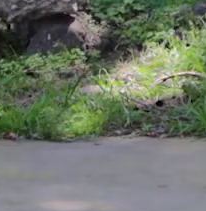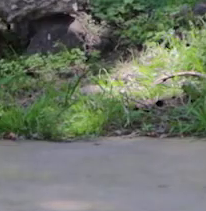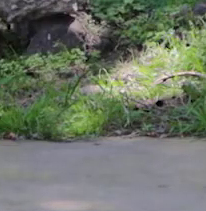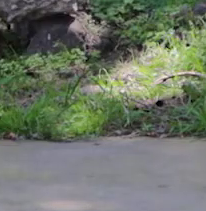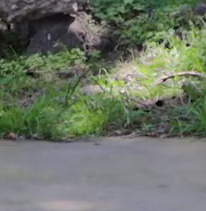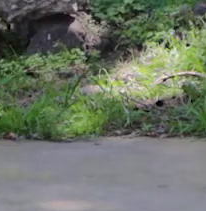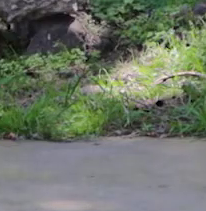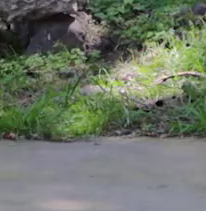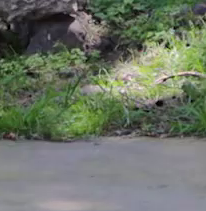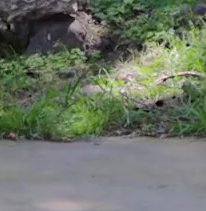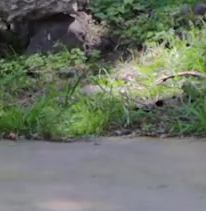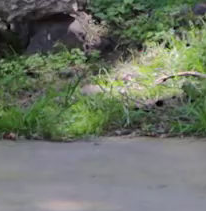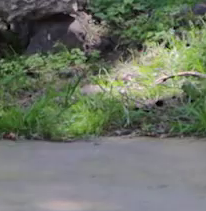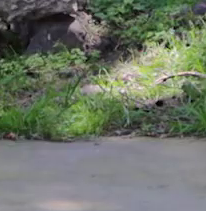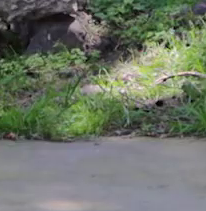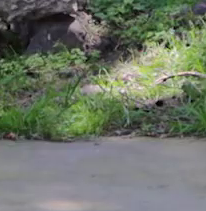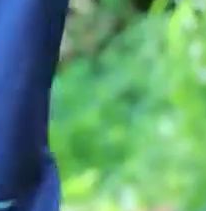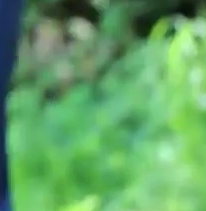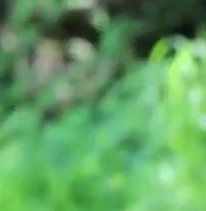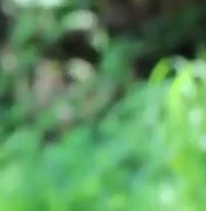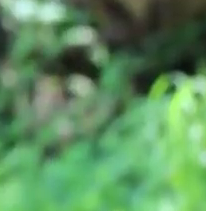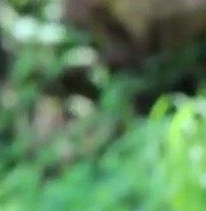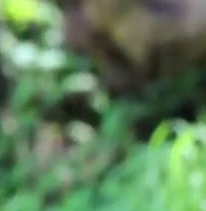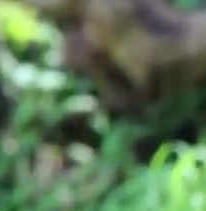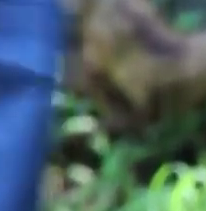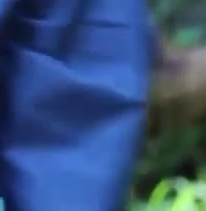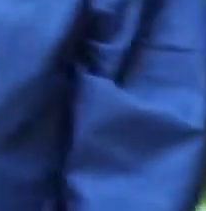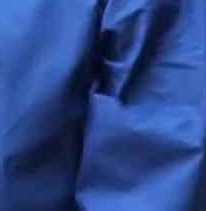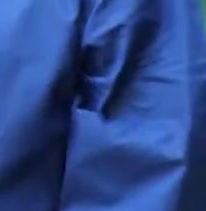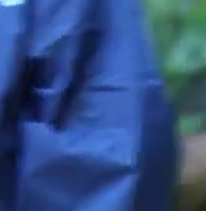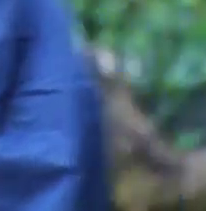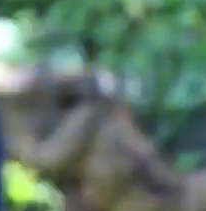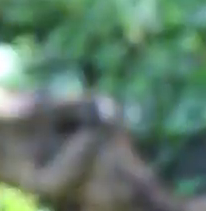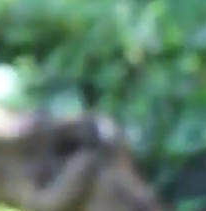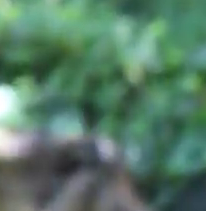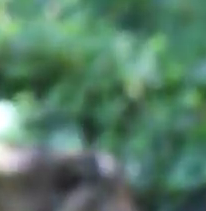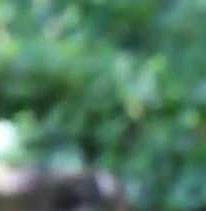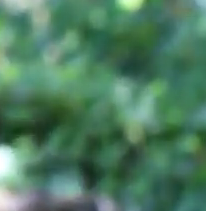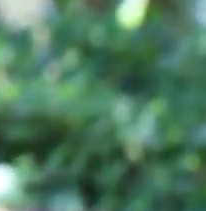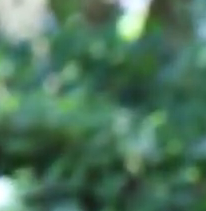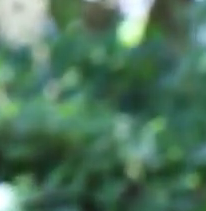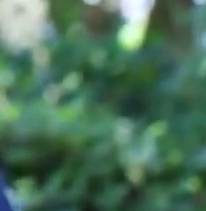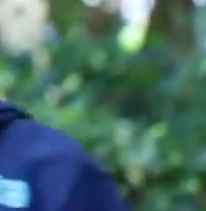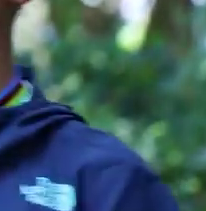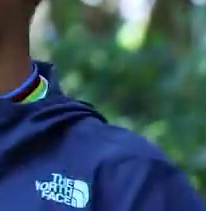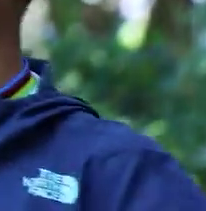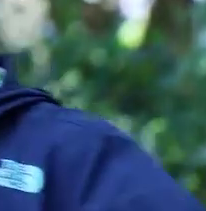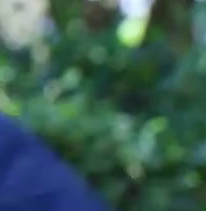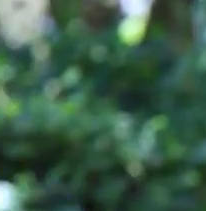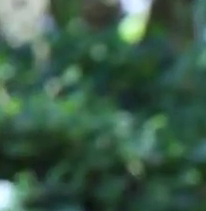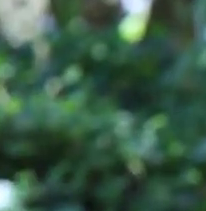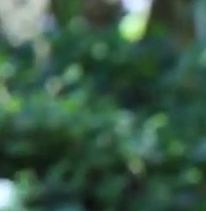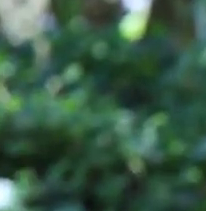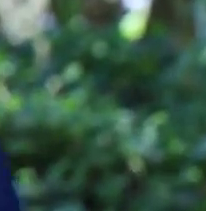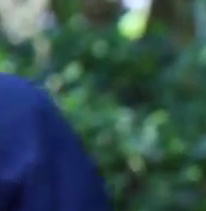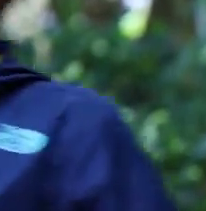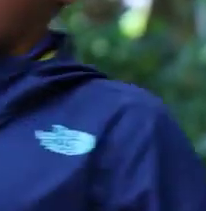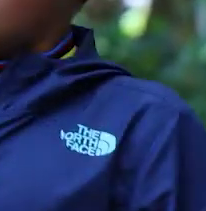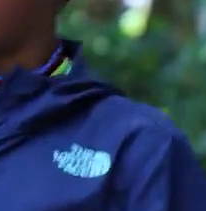Descansamos. Movemos nuestros piecitos. Los pies. Movemos los pies. Nos relajamos. Respiramos.